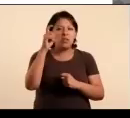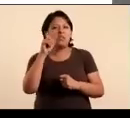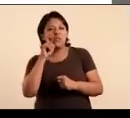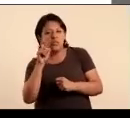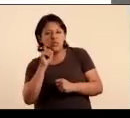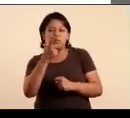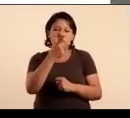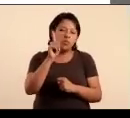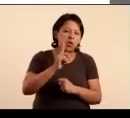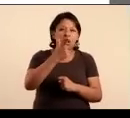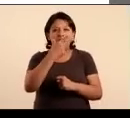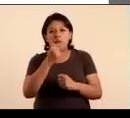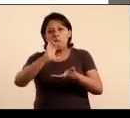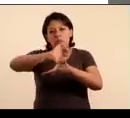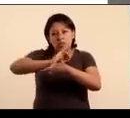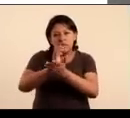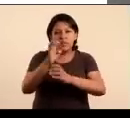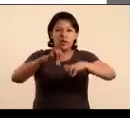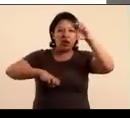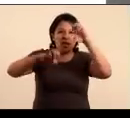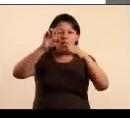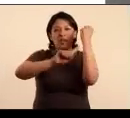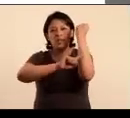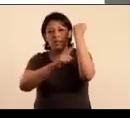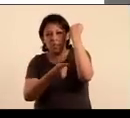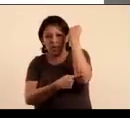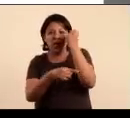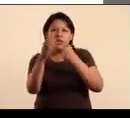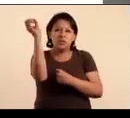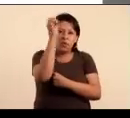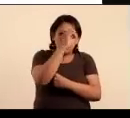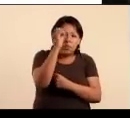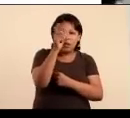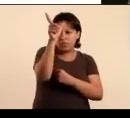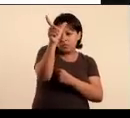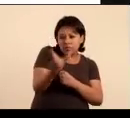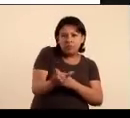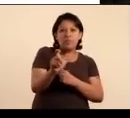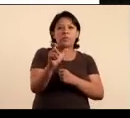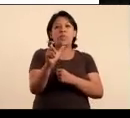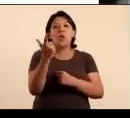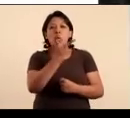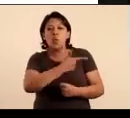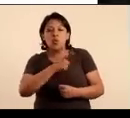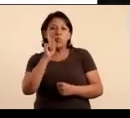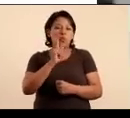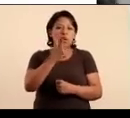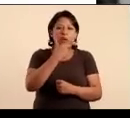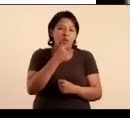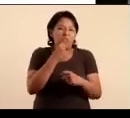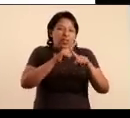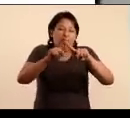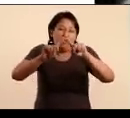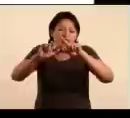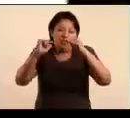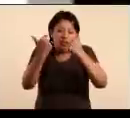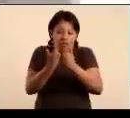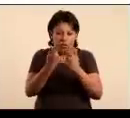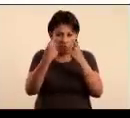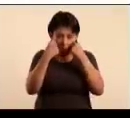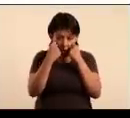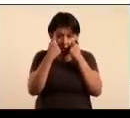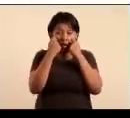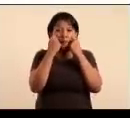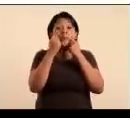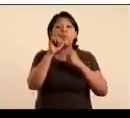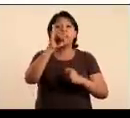edad, discapacidad, embarazo, religión, opinión, apariencia, preferencia sexual o cualquier otra condición o diferencia. La ISI